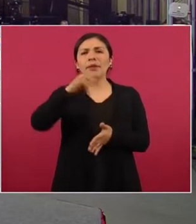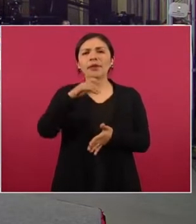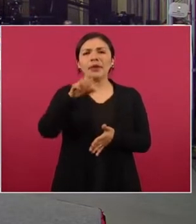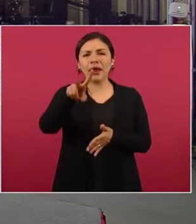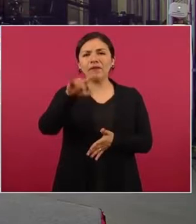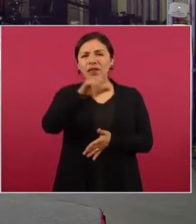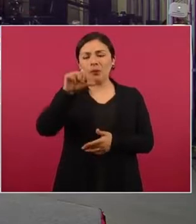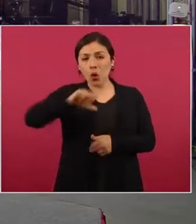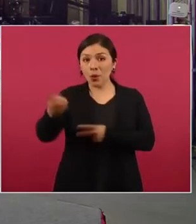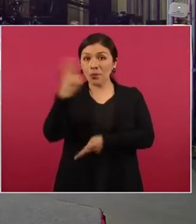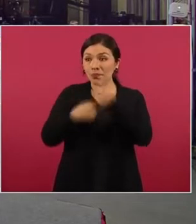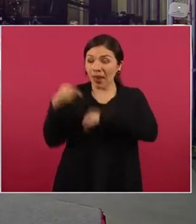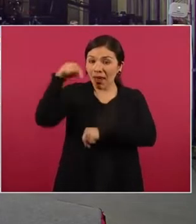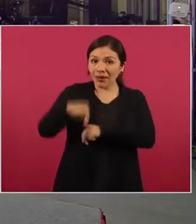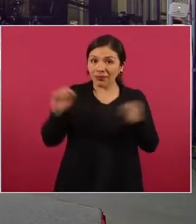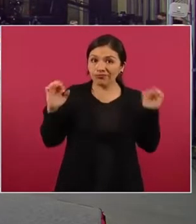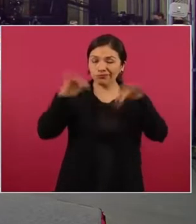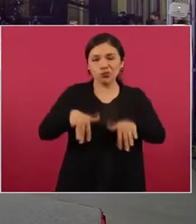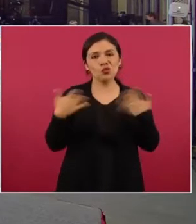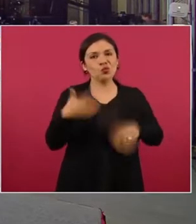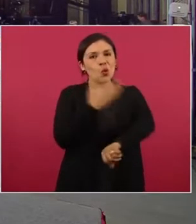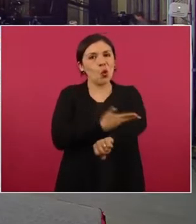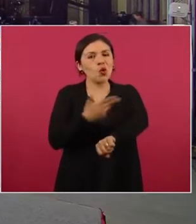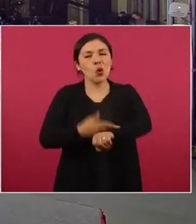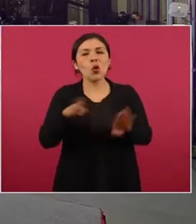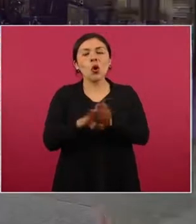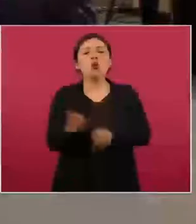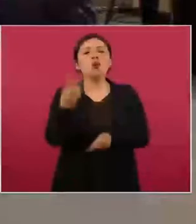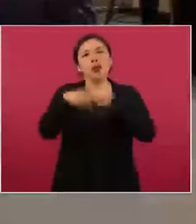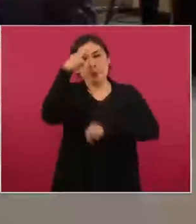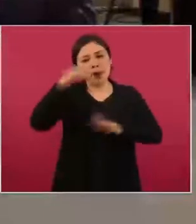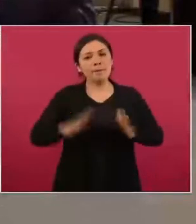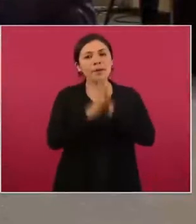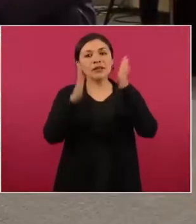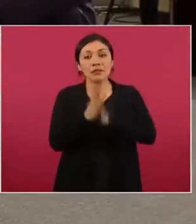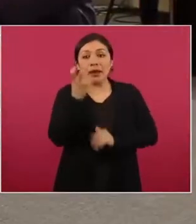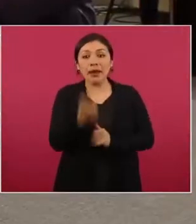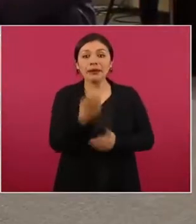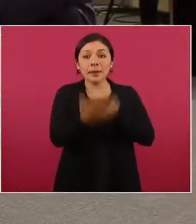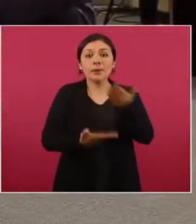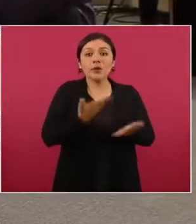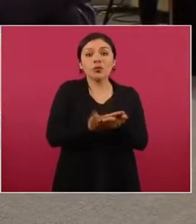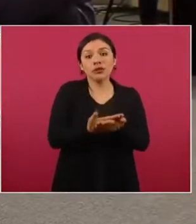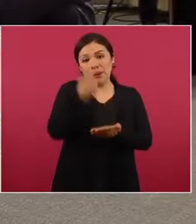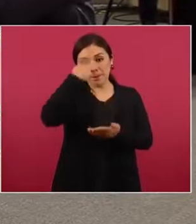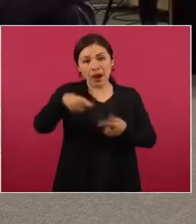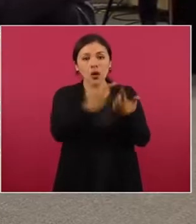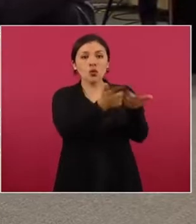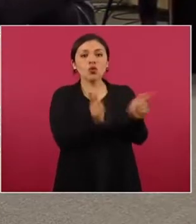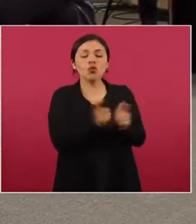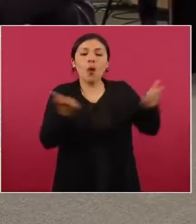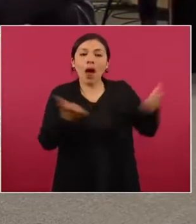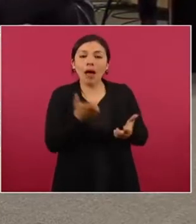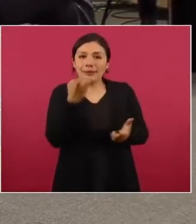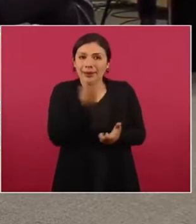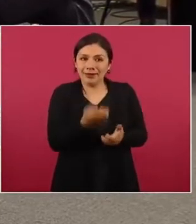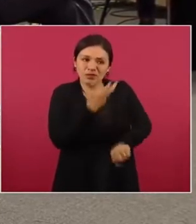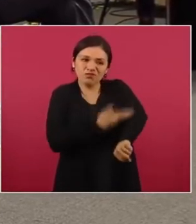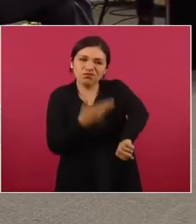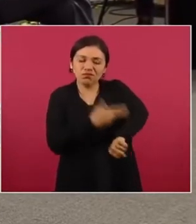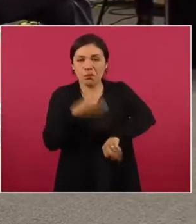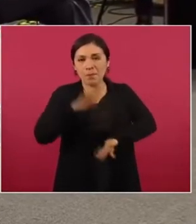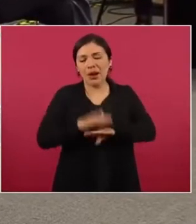hacen el honor de estar aquí en la conferencia como participantes de la propuesta de un comité para llevar a cabo esta propuesta